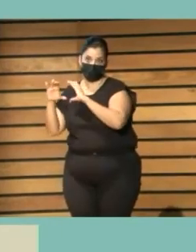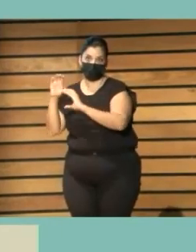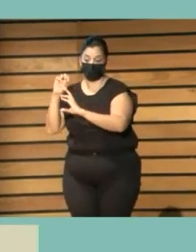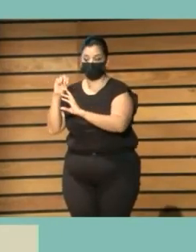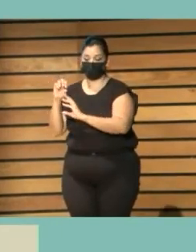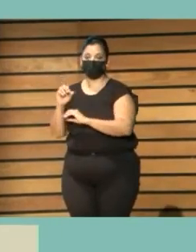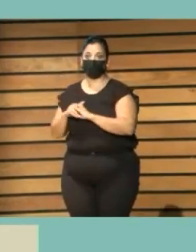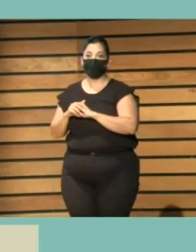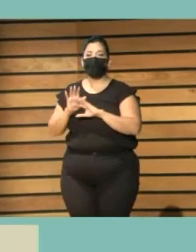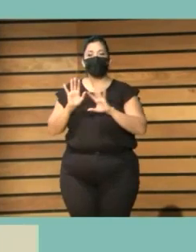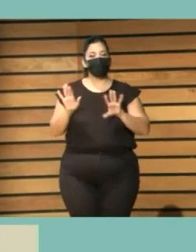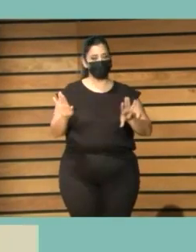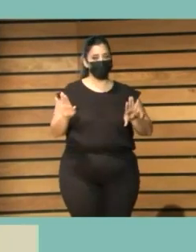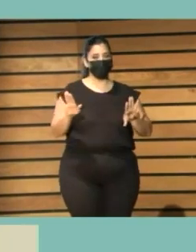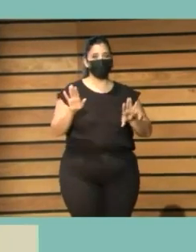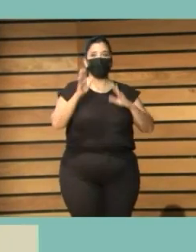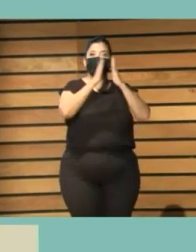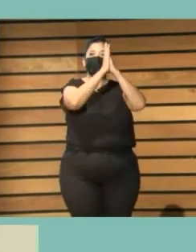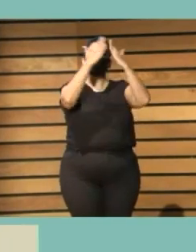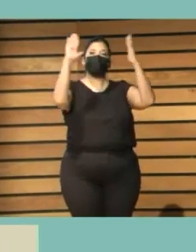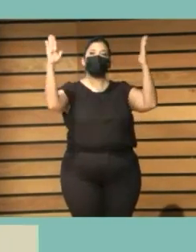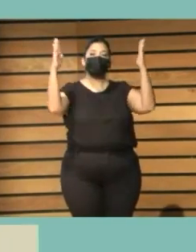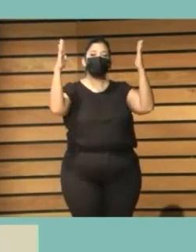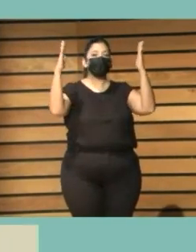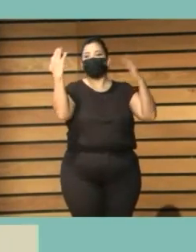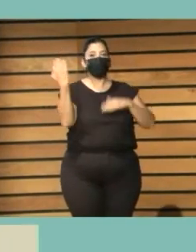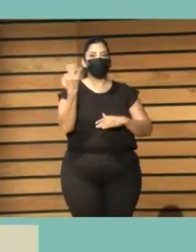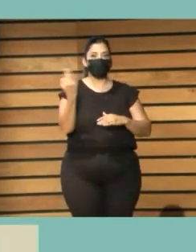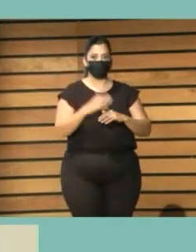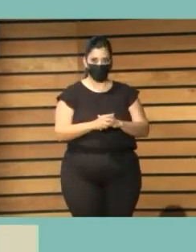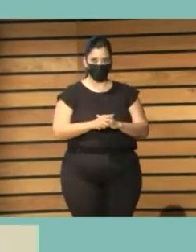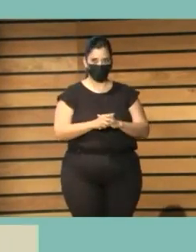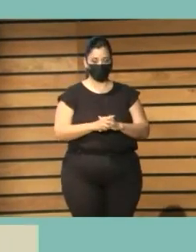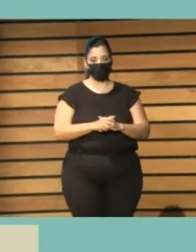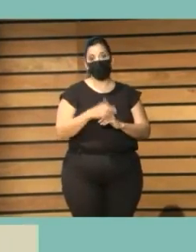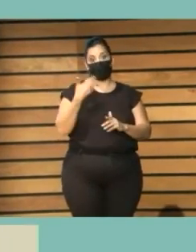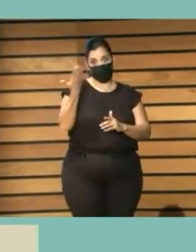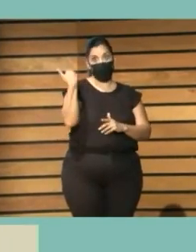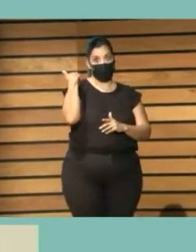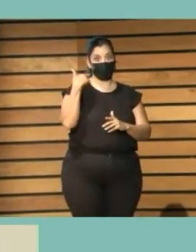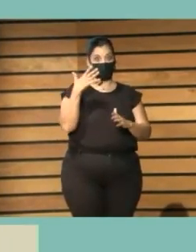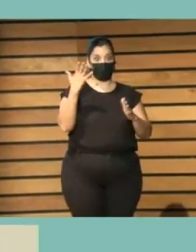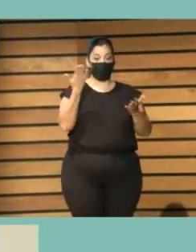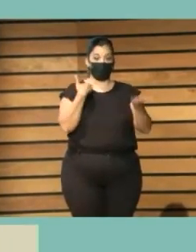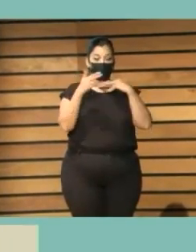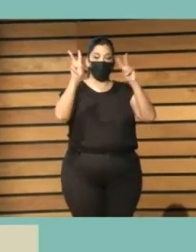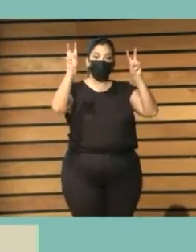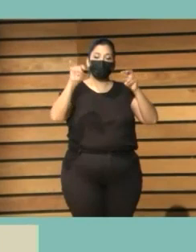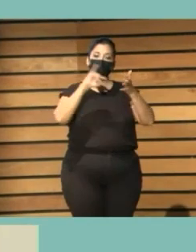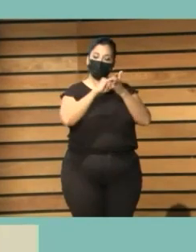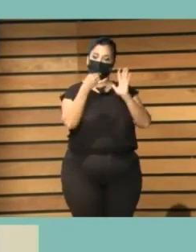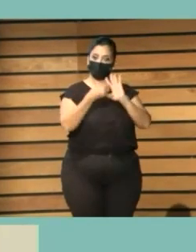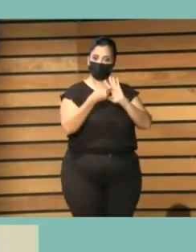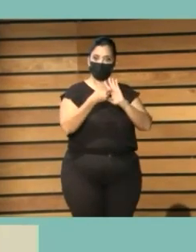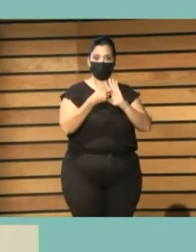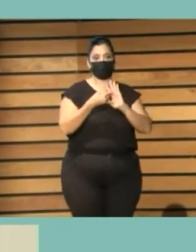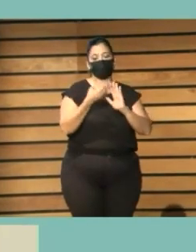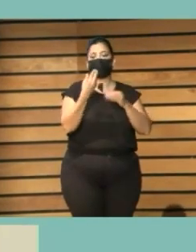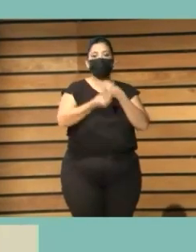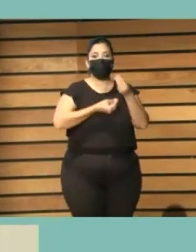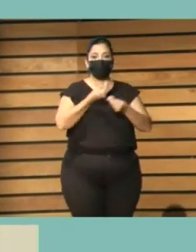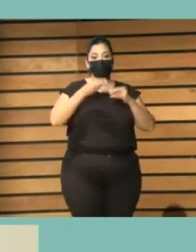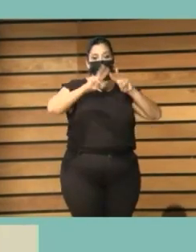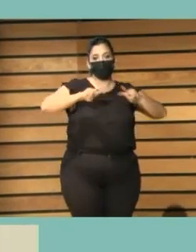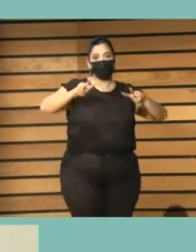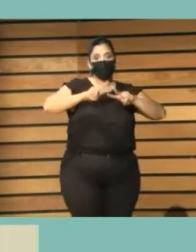Como decía, ¿qué ocurre en las bibliotecas? Eso es lo que queríamos conocer en el proyecto anterior y nos basamos en un estudio de caso